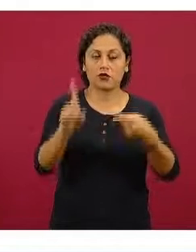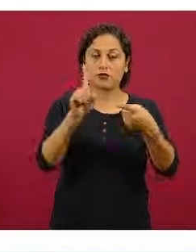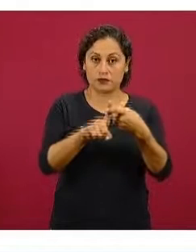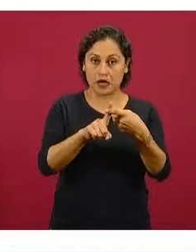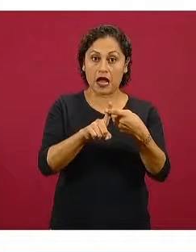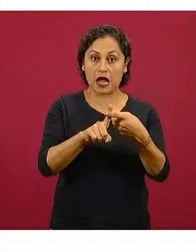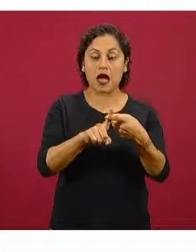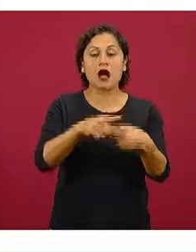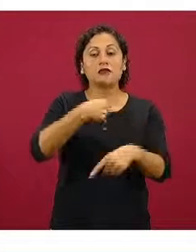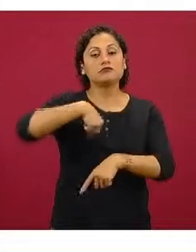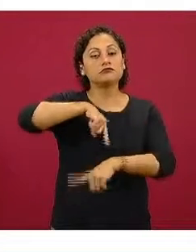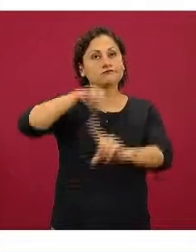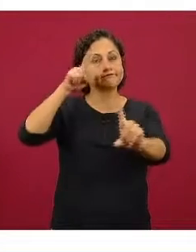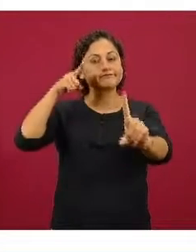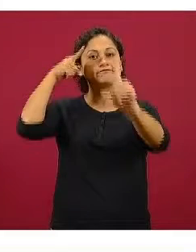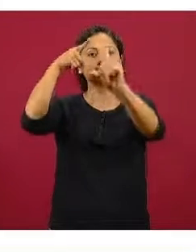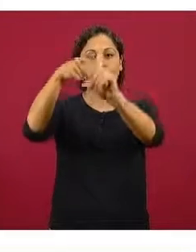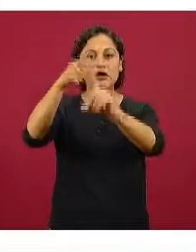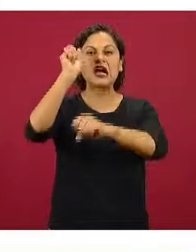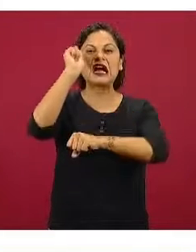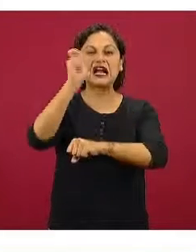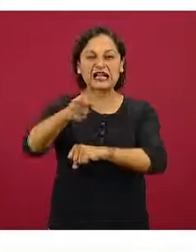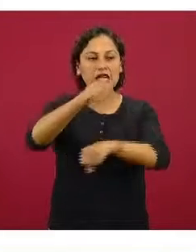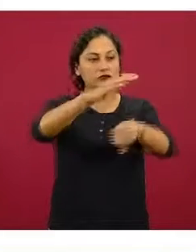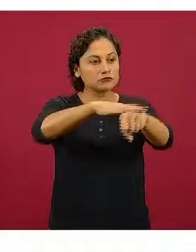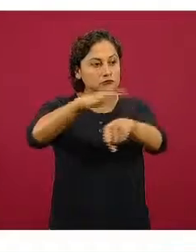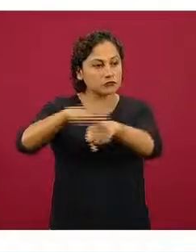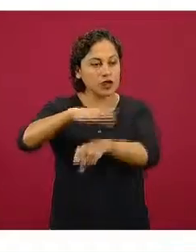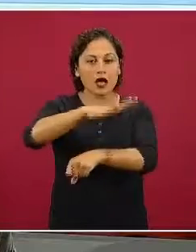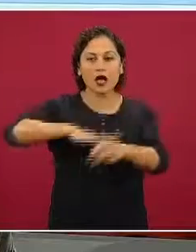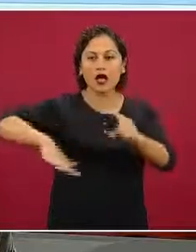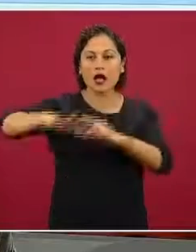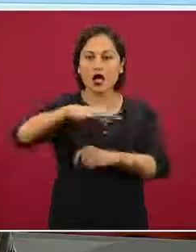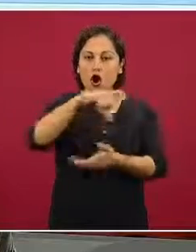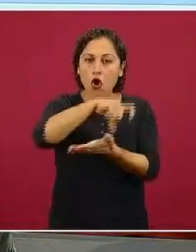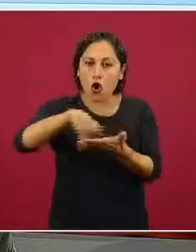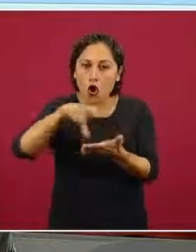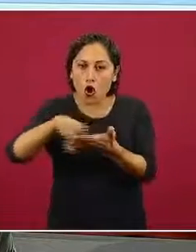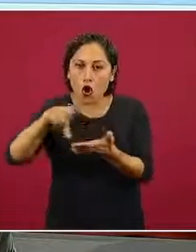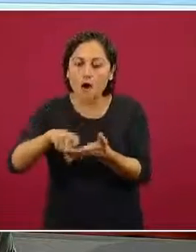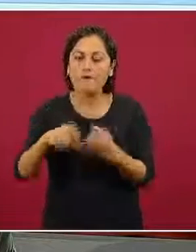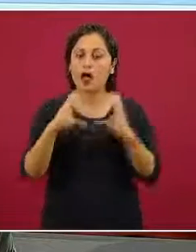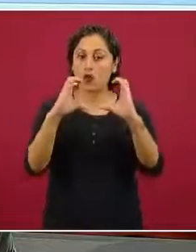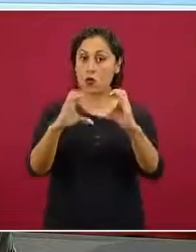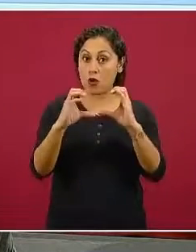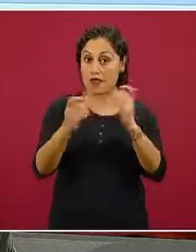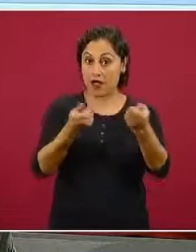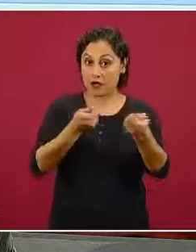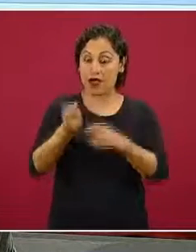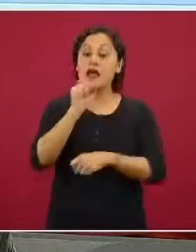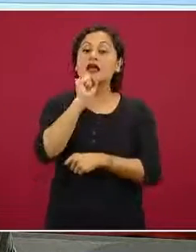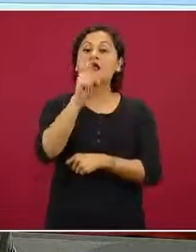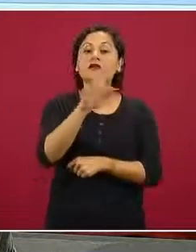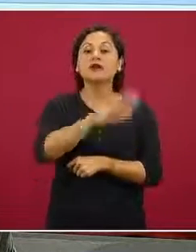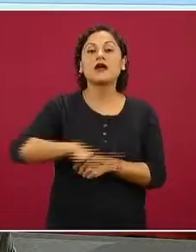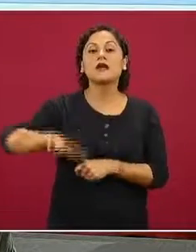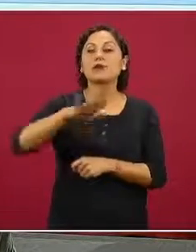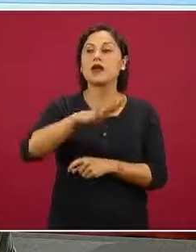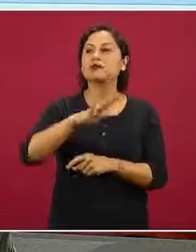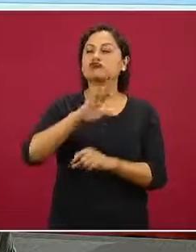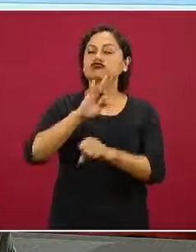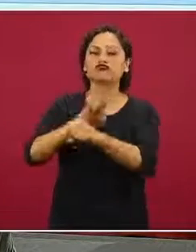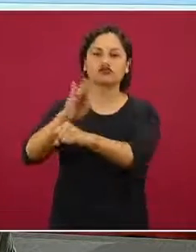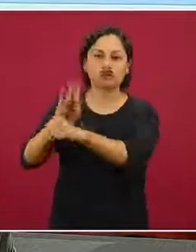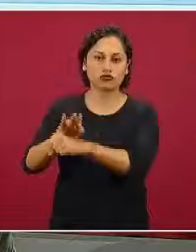donde podamos ver tanto metas en el consumo como metas en el impacto ambiental que contemplen los dos componentes,